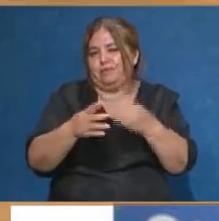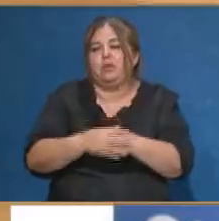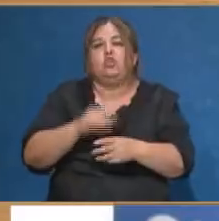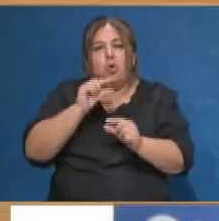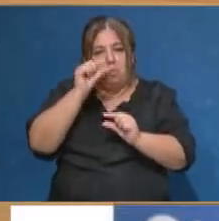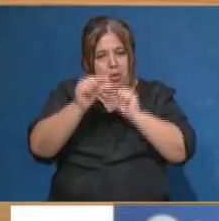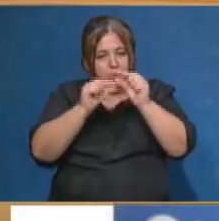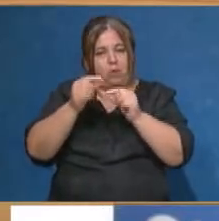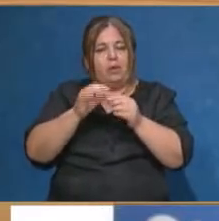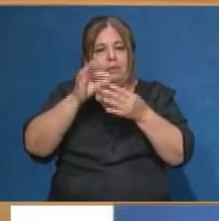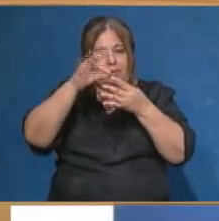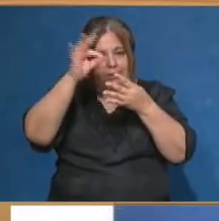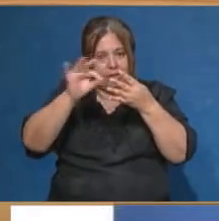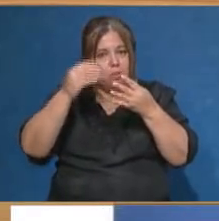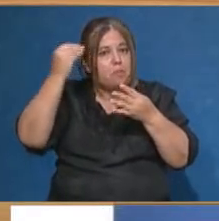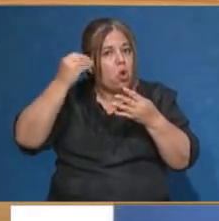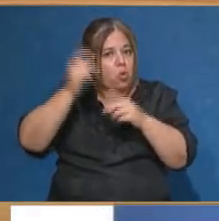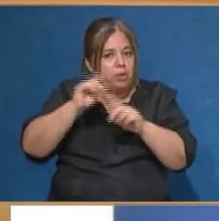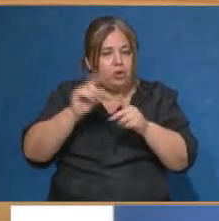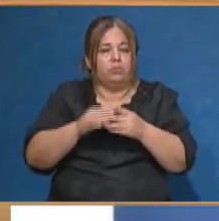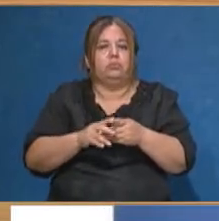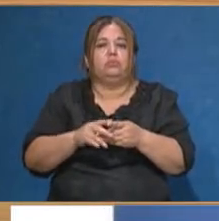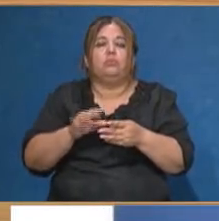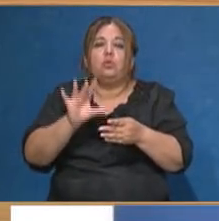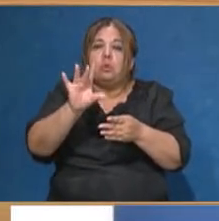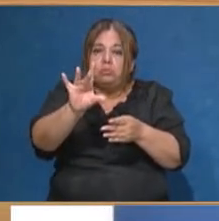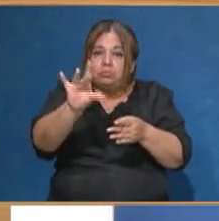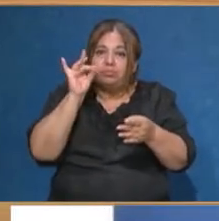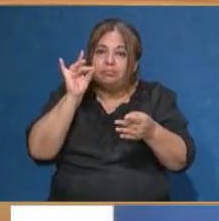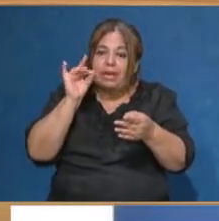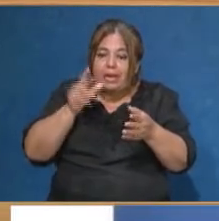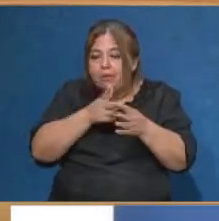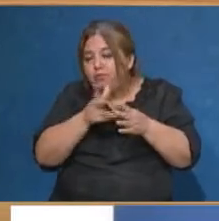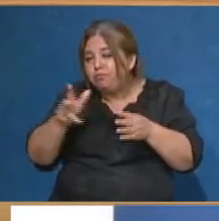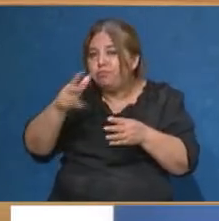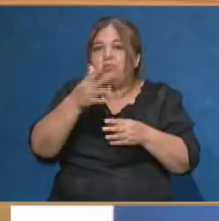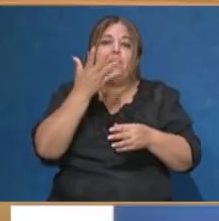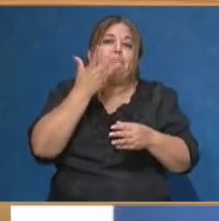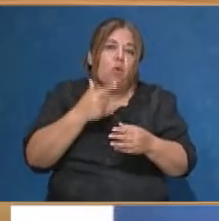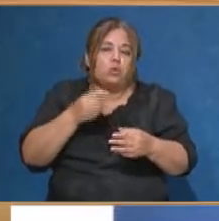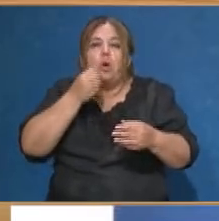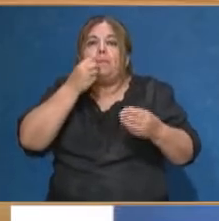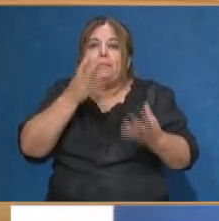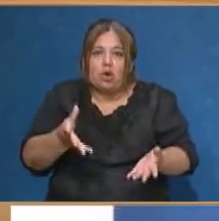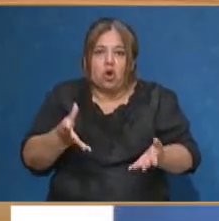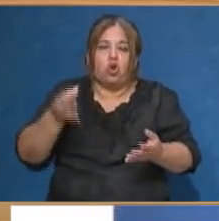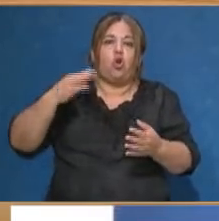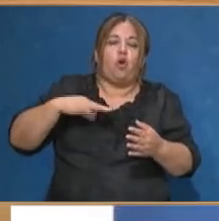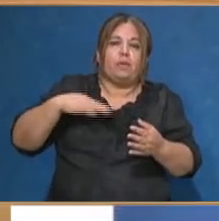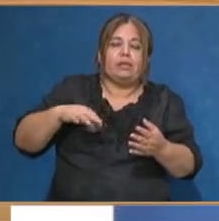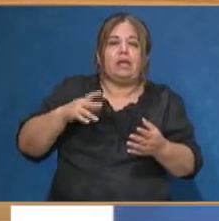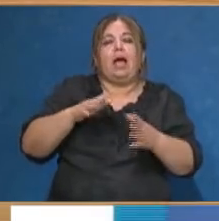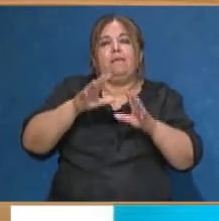paso, bien detallado. No te preocupes. Cuando elegís el recorrido que más te conviene o el que más te gusta, te va a aparecer el mapa con el